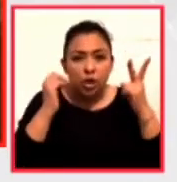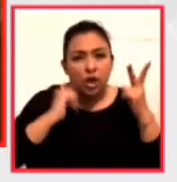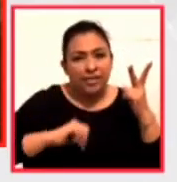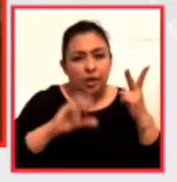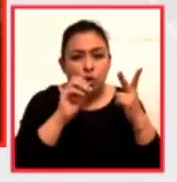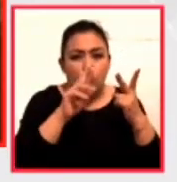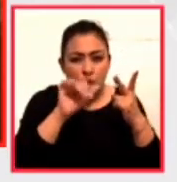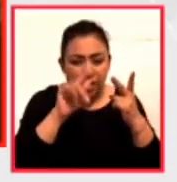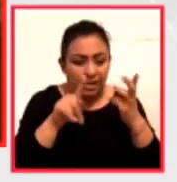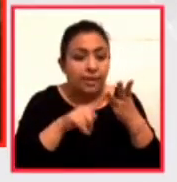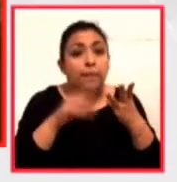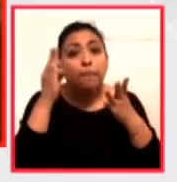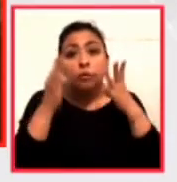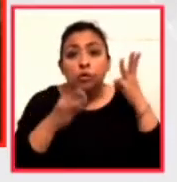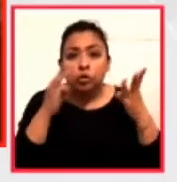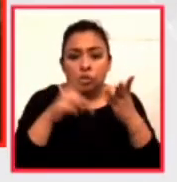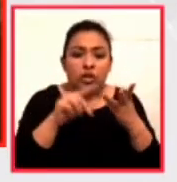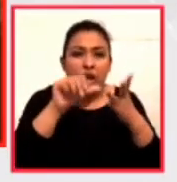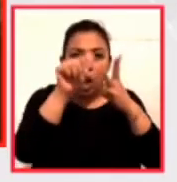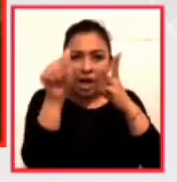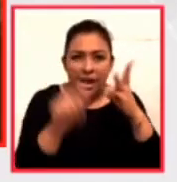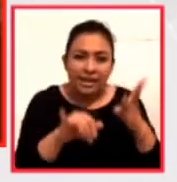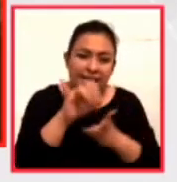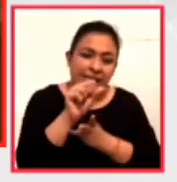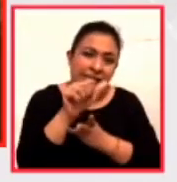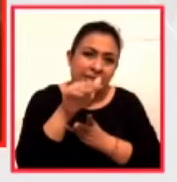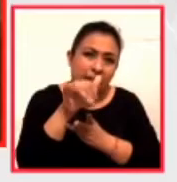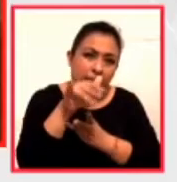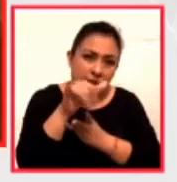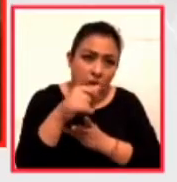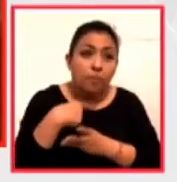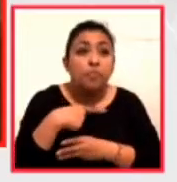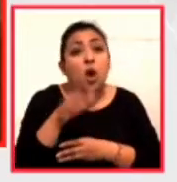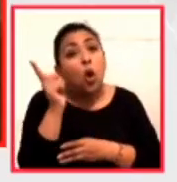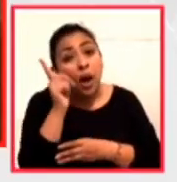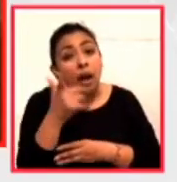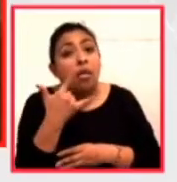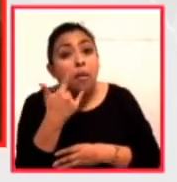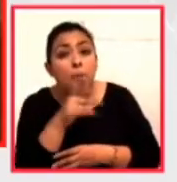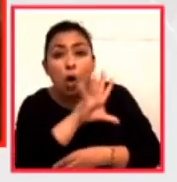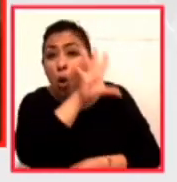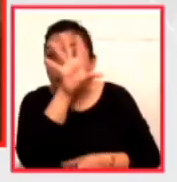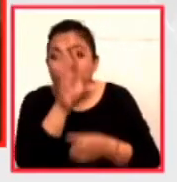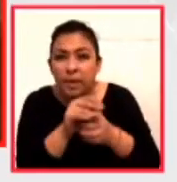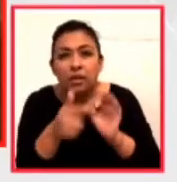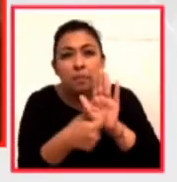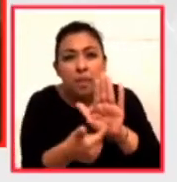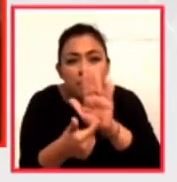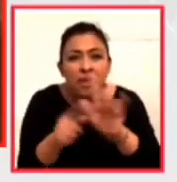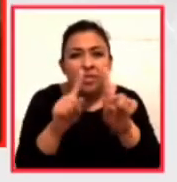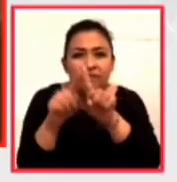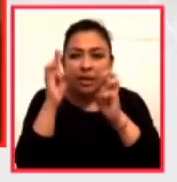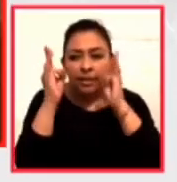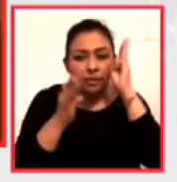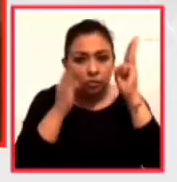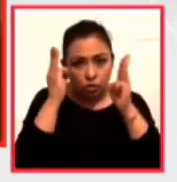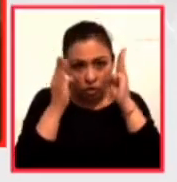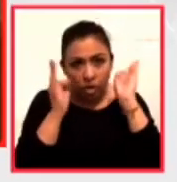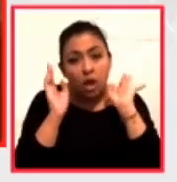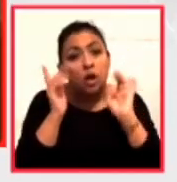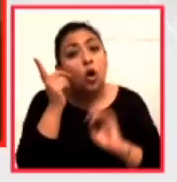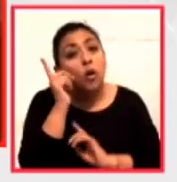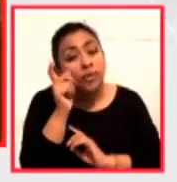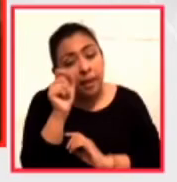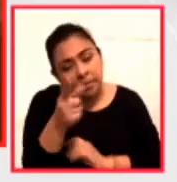Próximo y el Museo de Arte Islámico. Espero que puedan disfrutar de todas estas ofertas museológicas. Les deseo